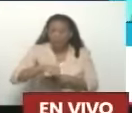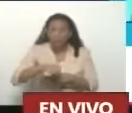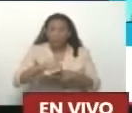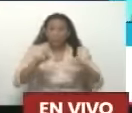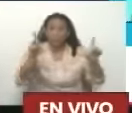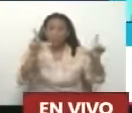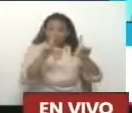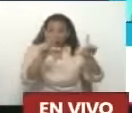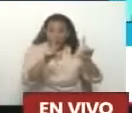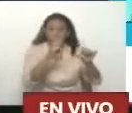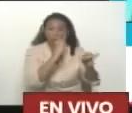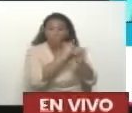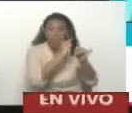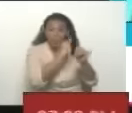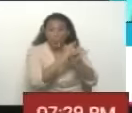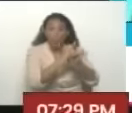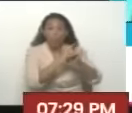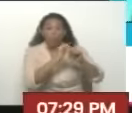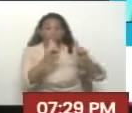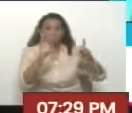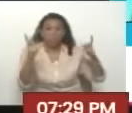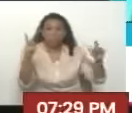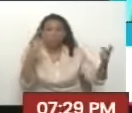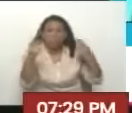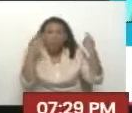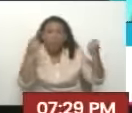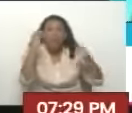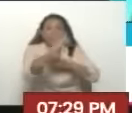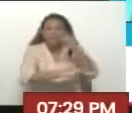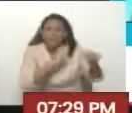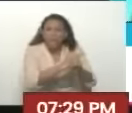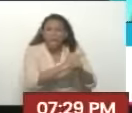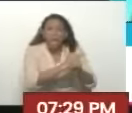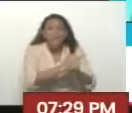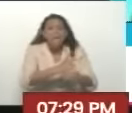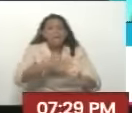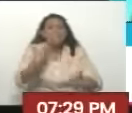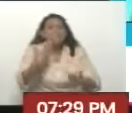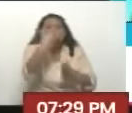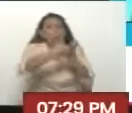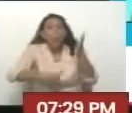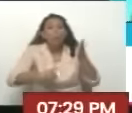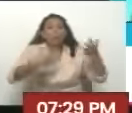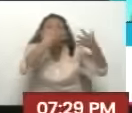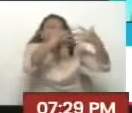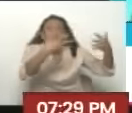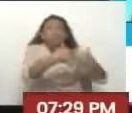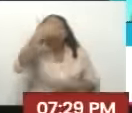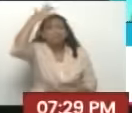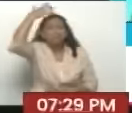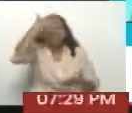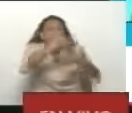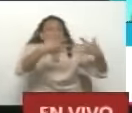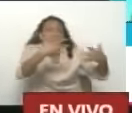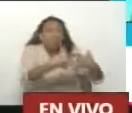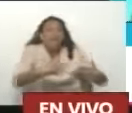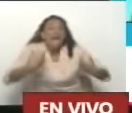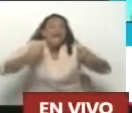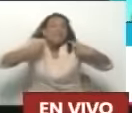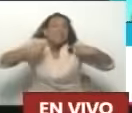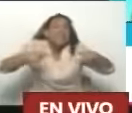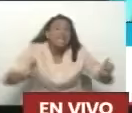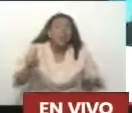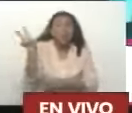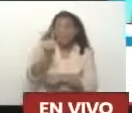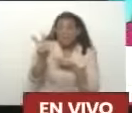Internacionales Hostiles A Venezuela Tratan de imponer Un relato Según el cual En